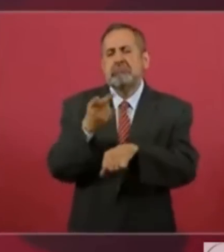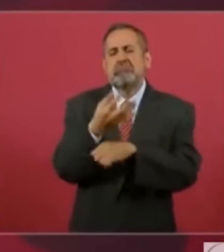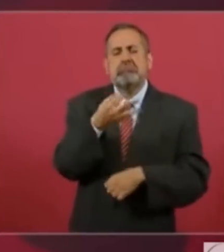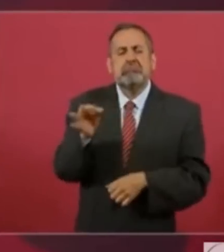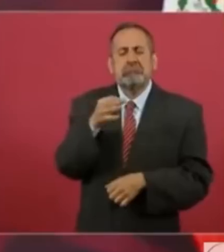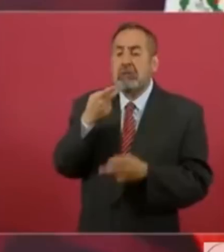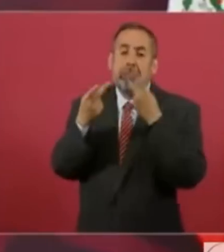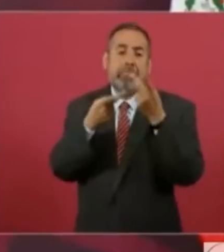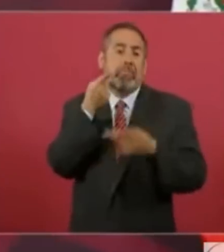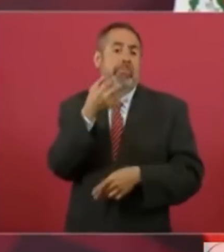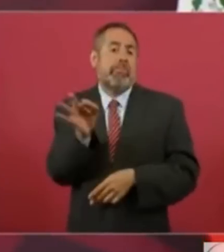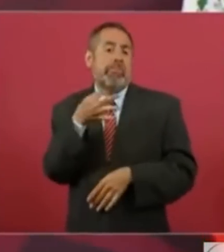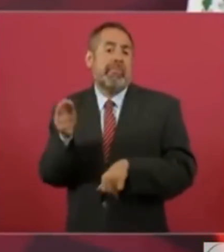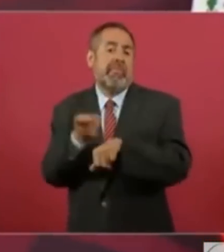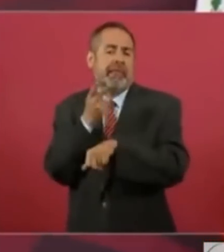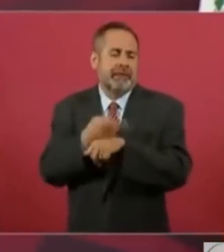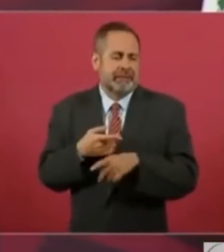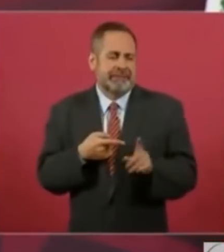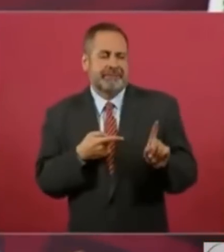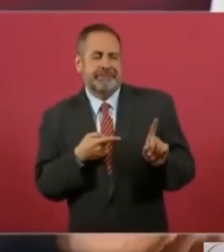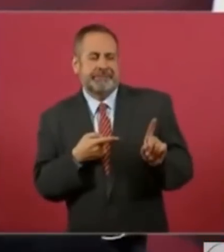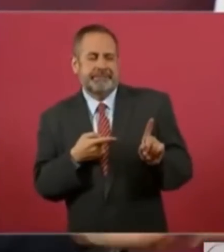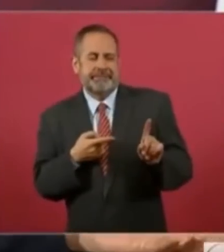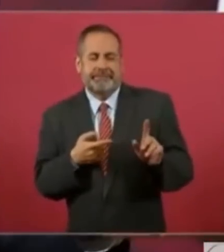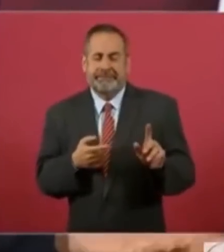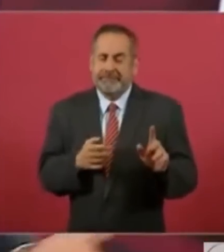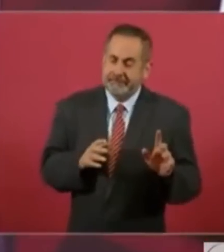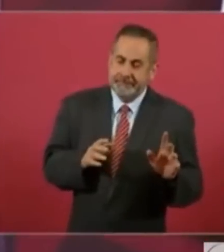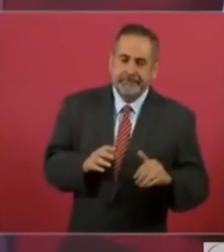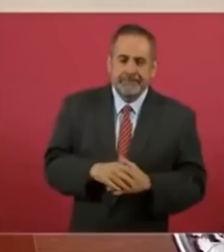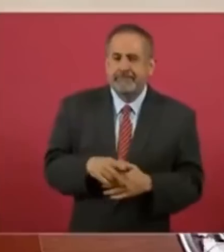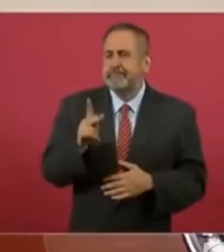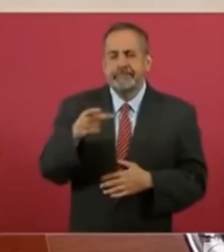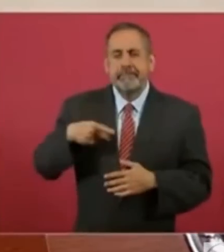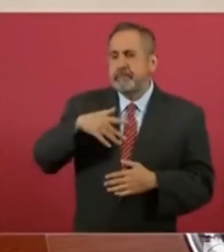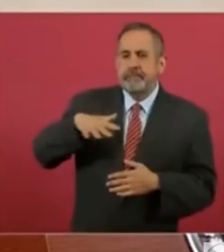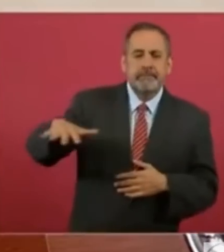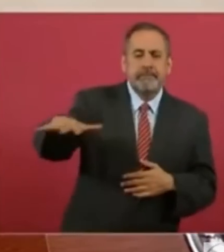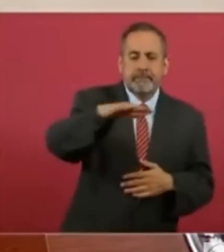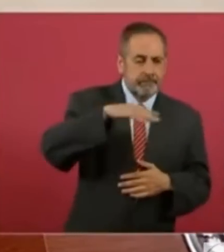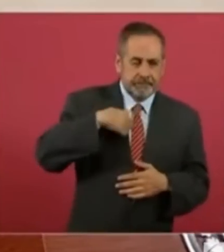pero pues la gente ya no